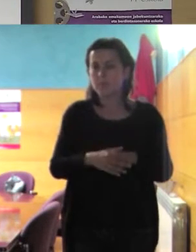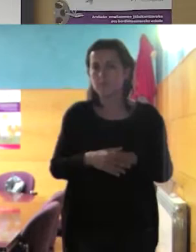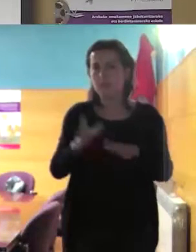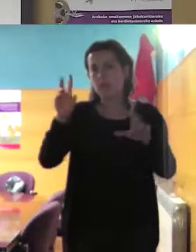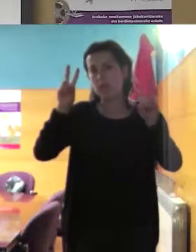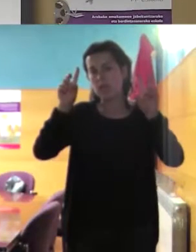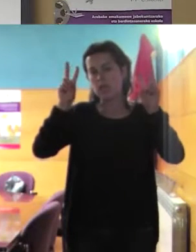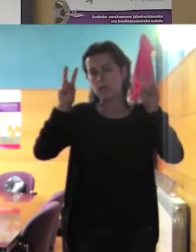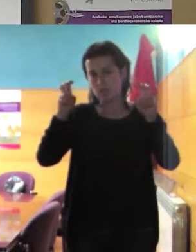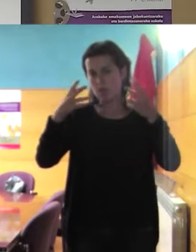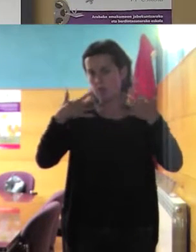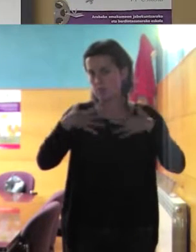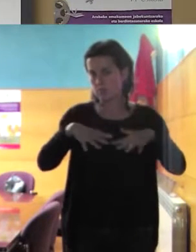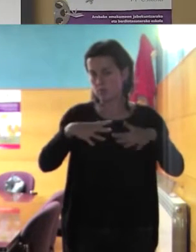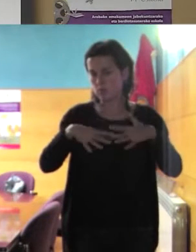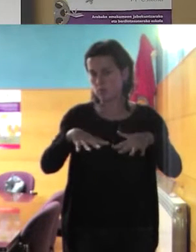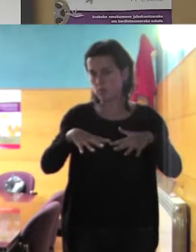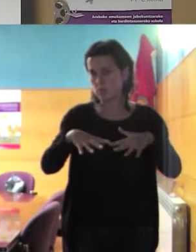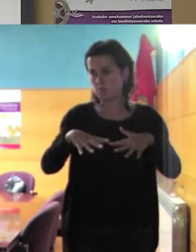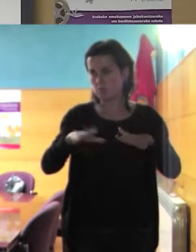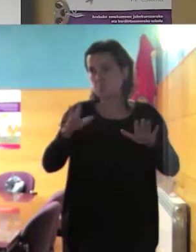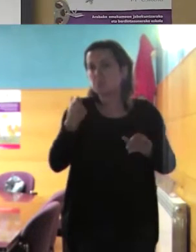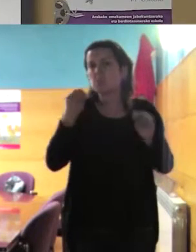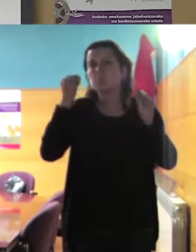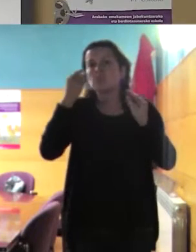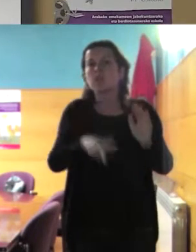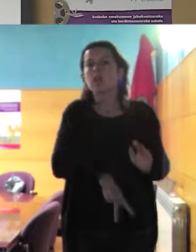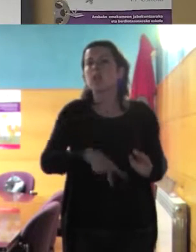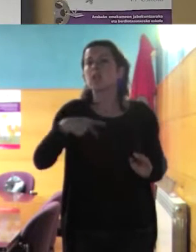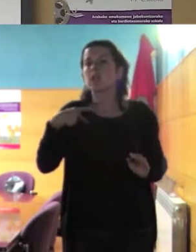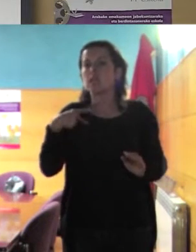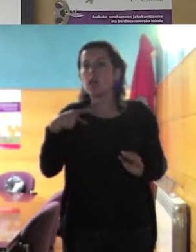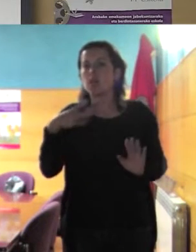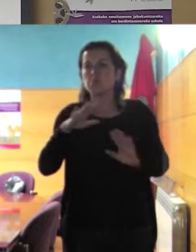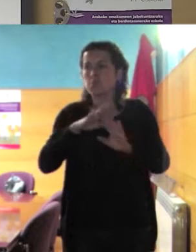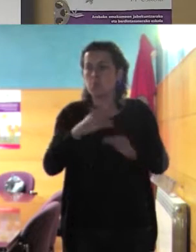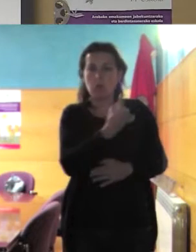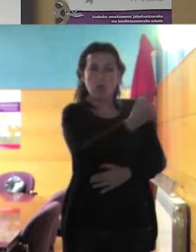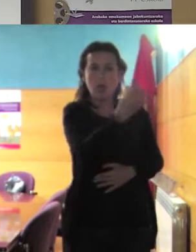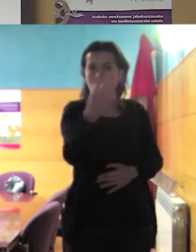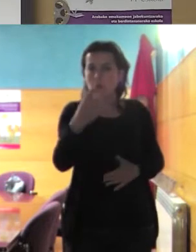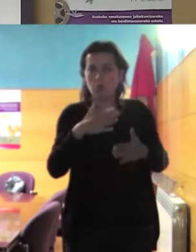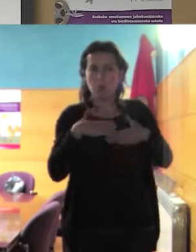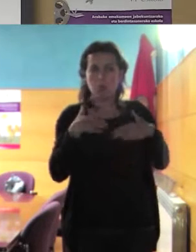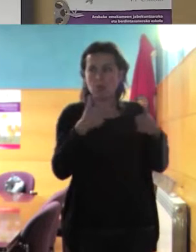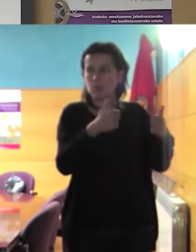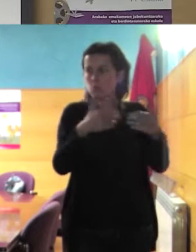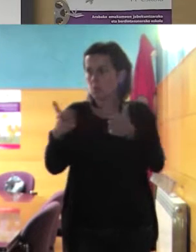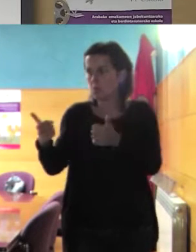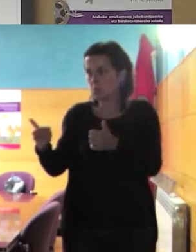general yo creo que todas diremos que lo mejor es que cada cual vaya como mejor le parezca ¿a que sí?